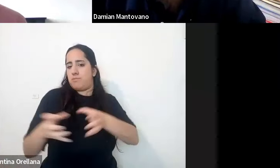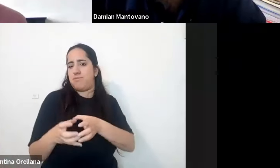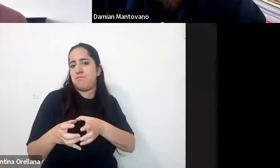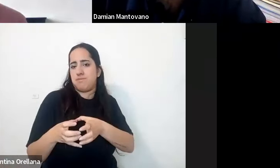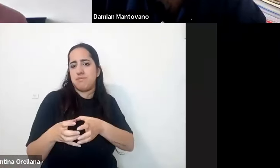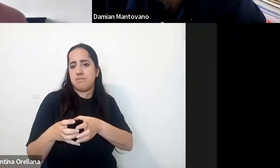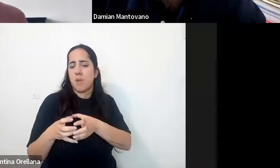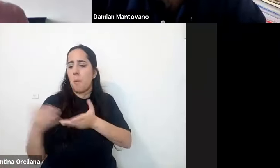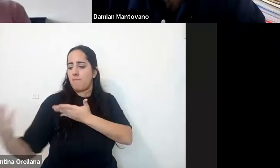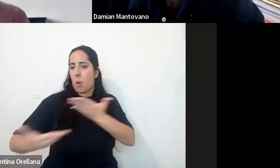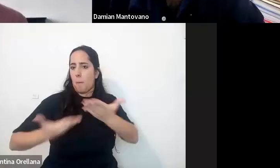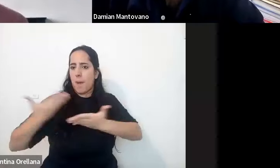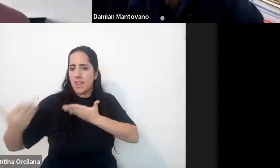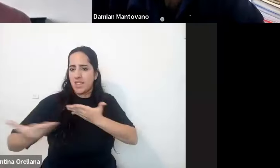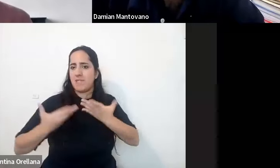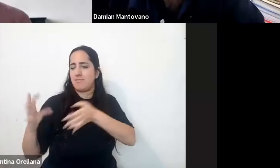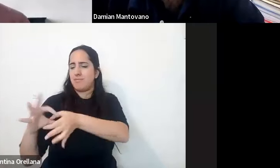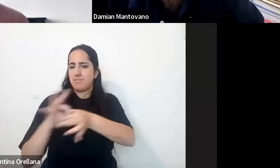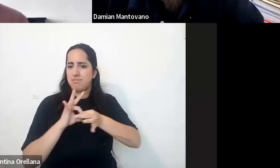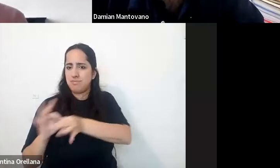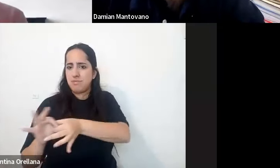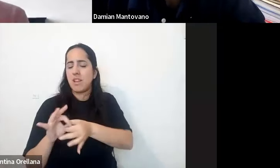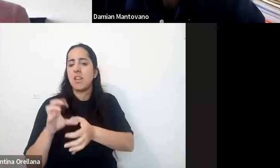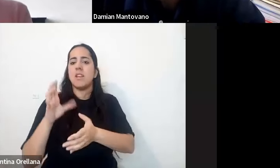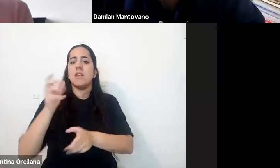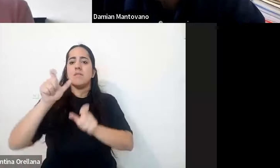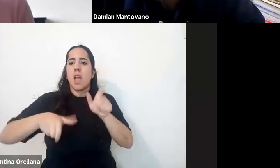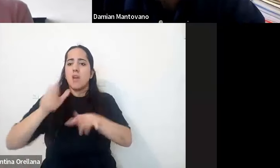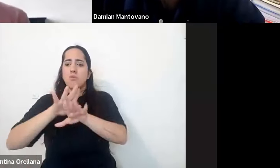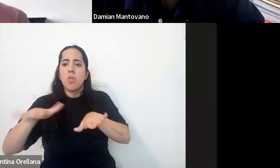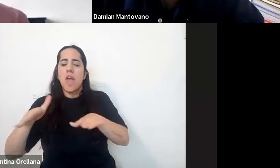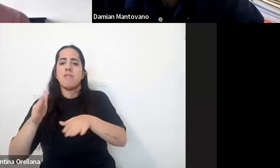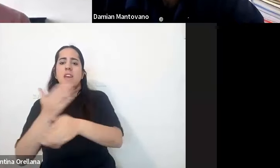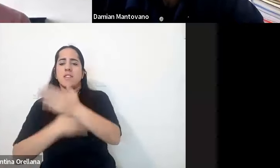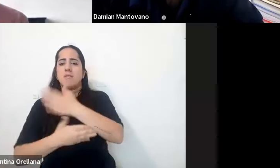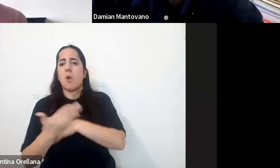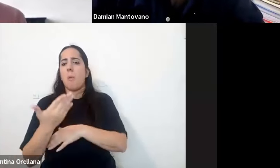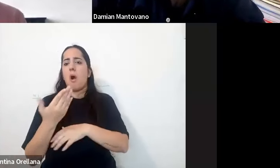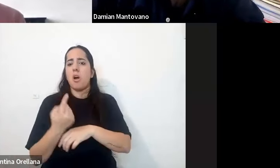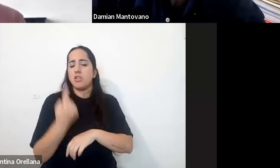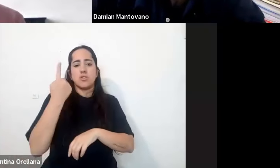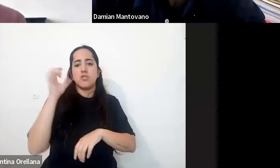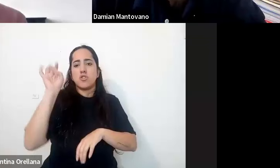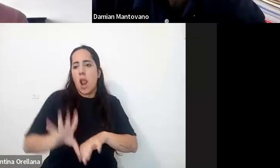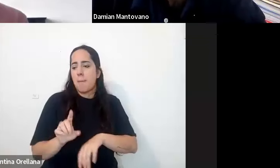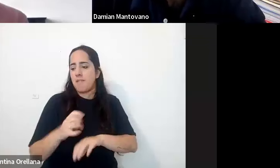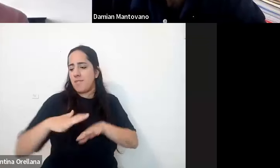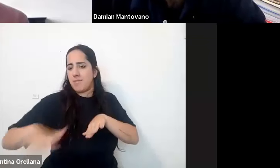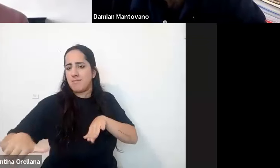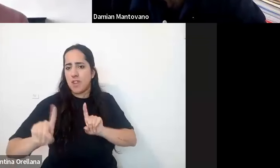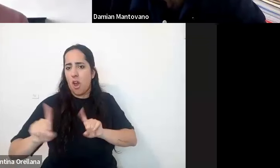compartidas no hay estudiantes que corresponden solo a una escuela de nivel y estudiantes que corresponden solo a una escuela de la modalidad